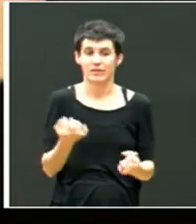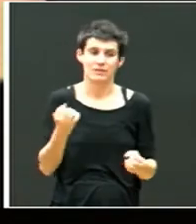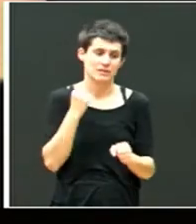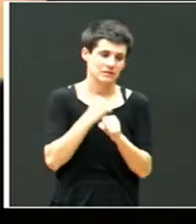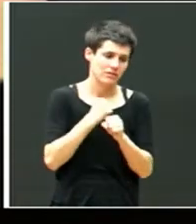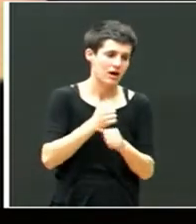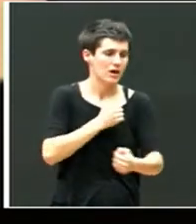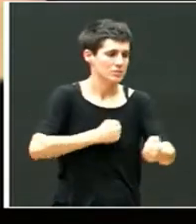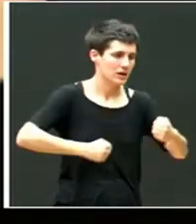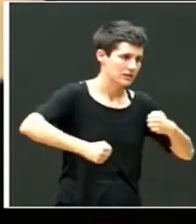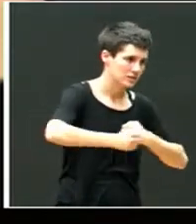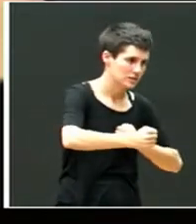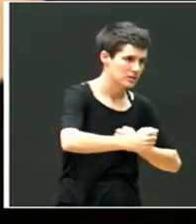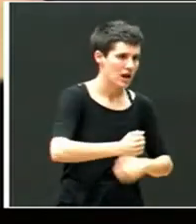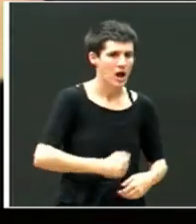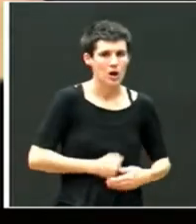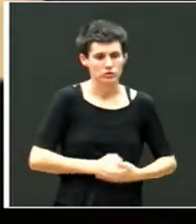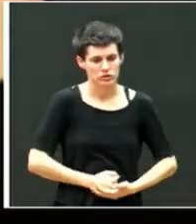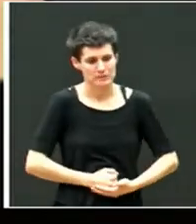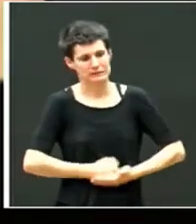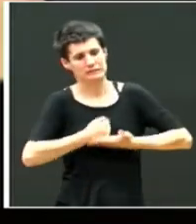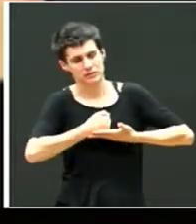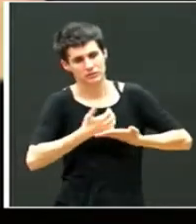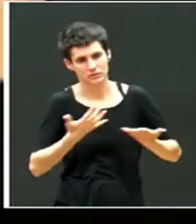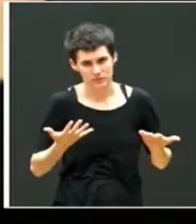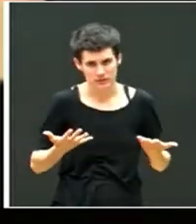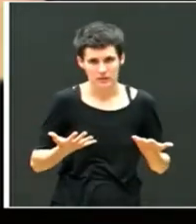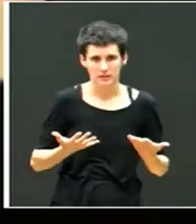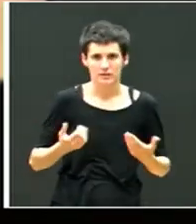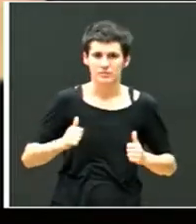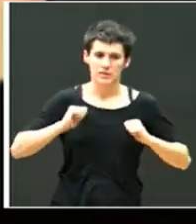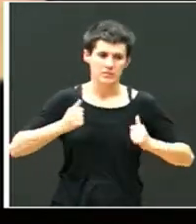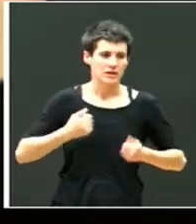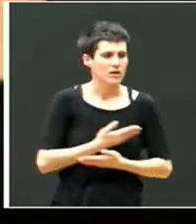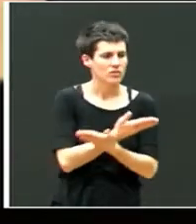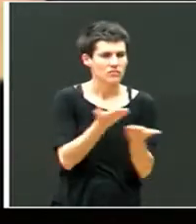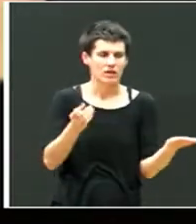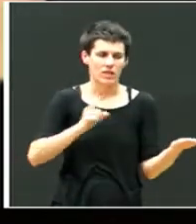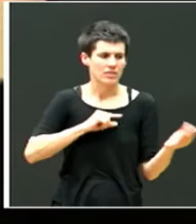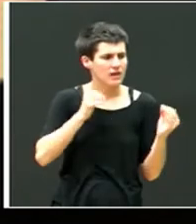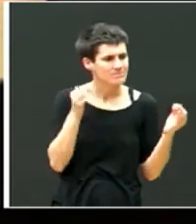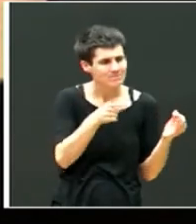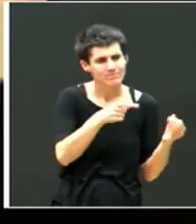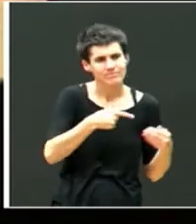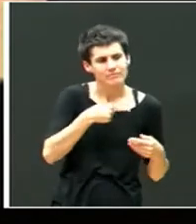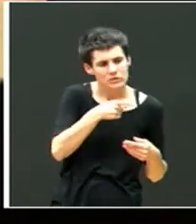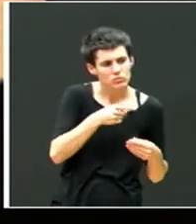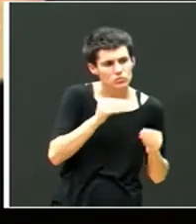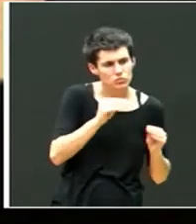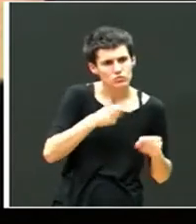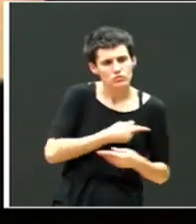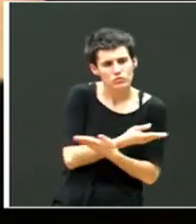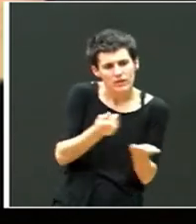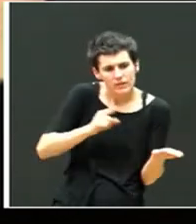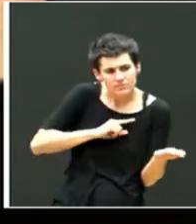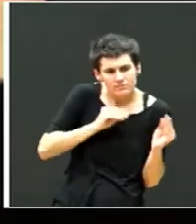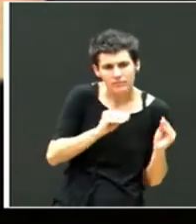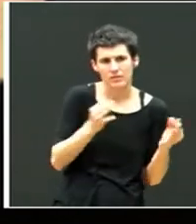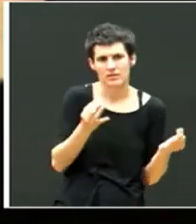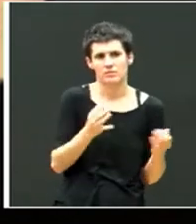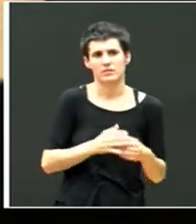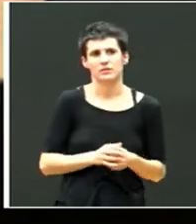empatía, subir la autoestima y empezar a tener confianza en sí mismo. Y siempre, siempre, sin juzgar ni etiquetar.